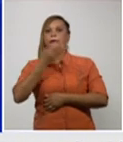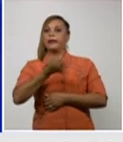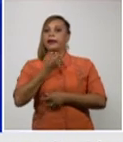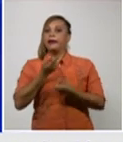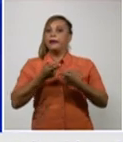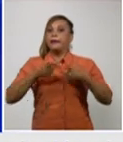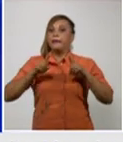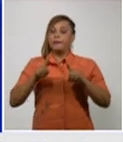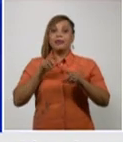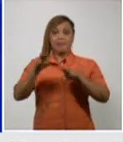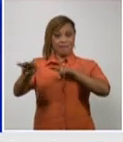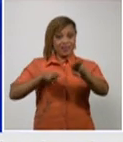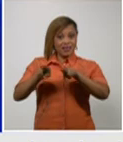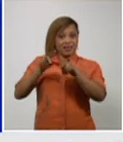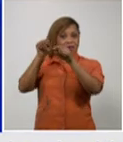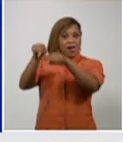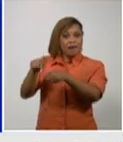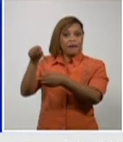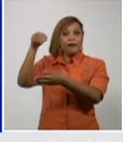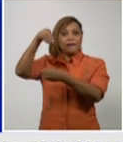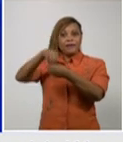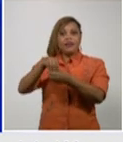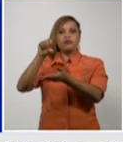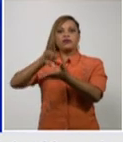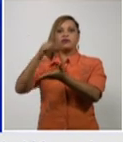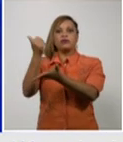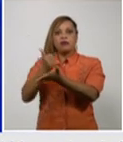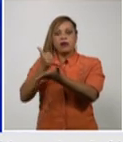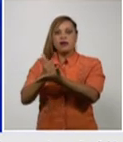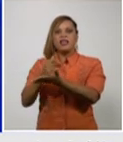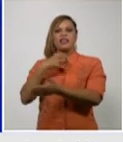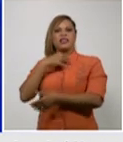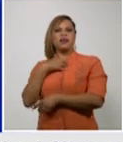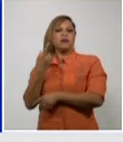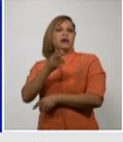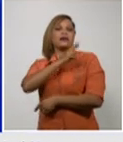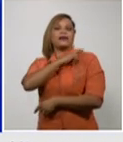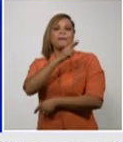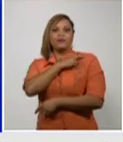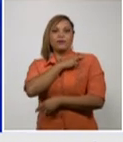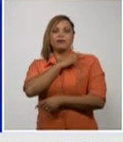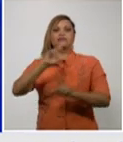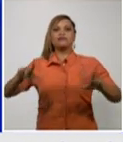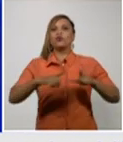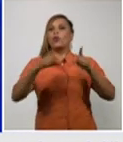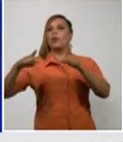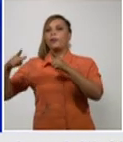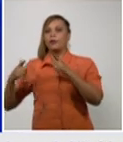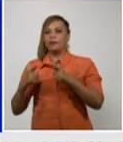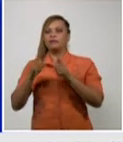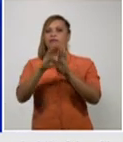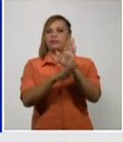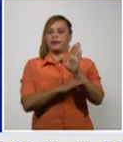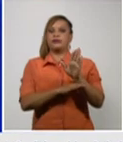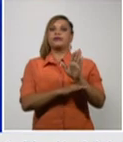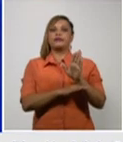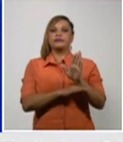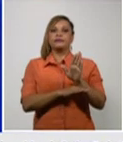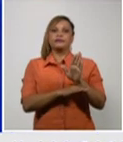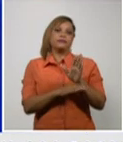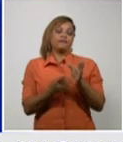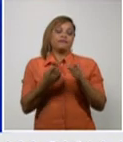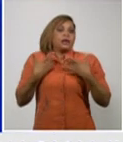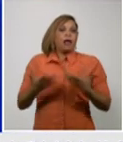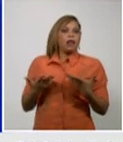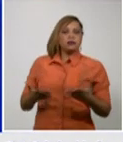administraciones tenemos que tener una responsabilidad en el cumplimiento de estas medidas no cansarnos porque